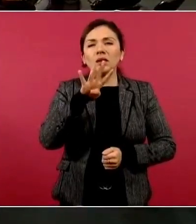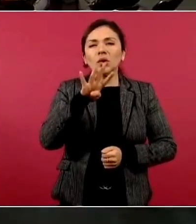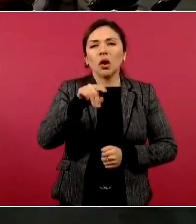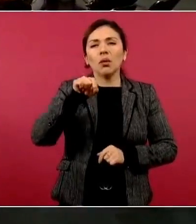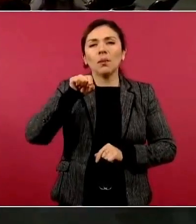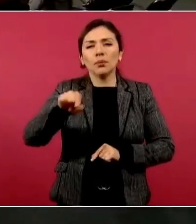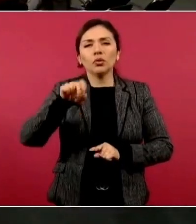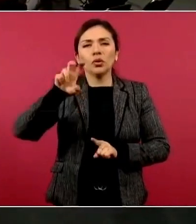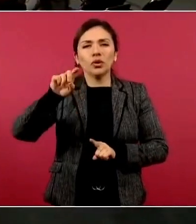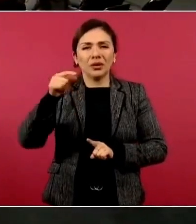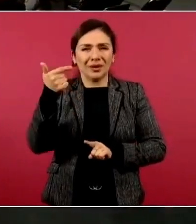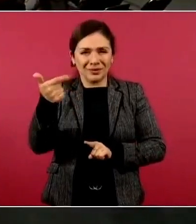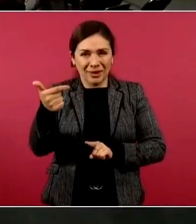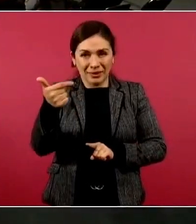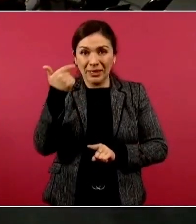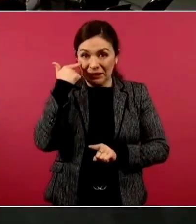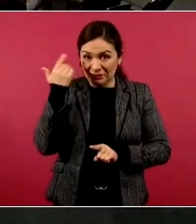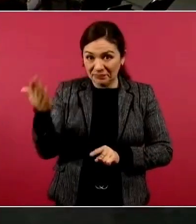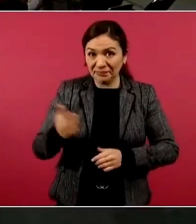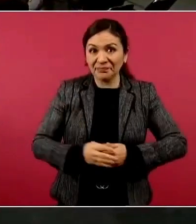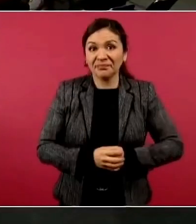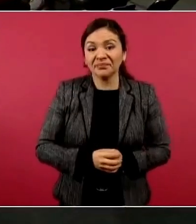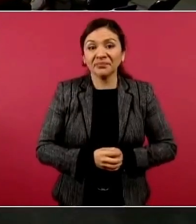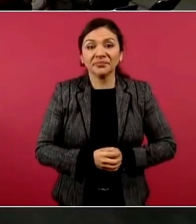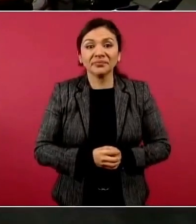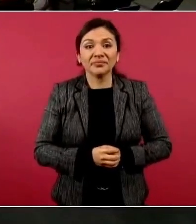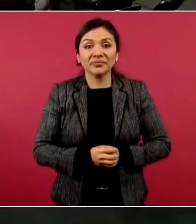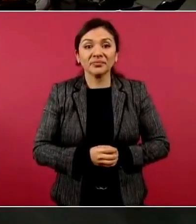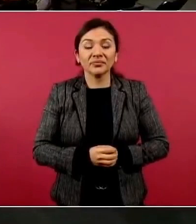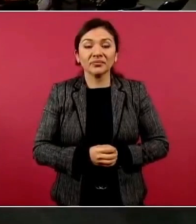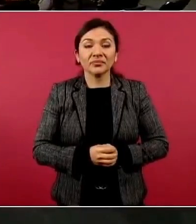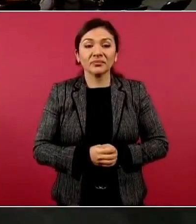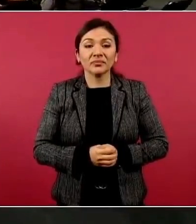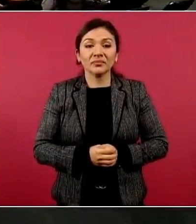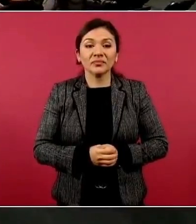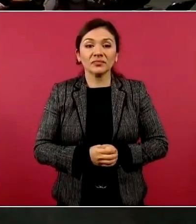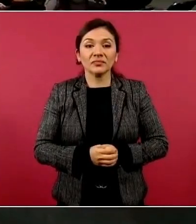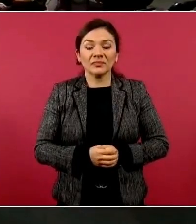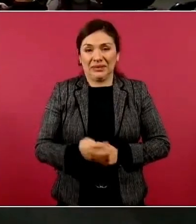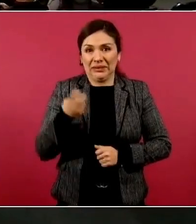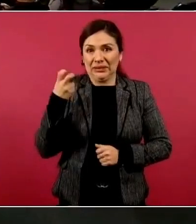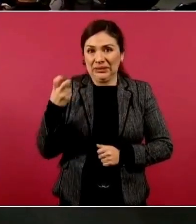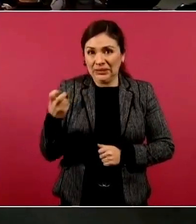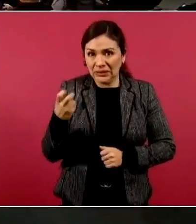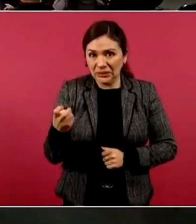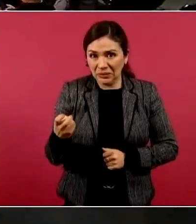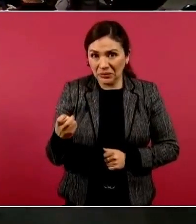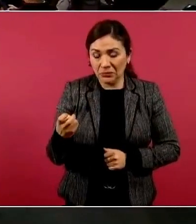es un fenómeno.